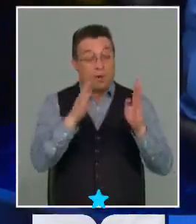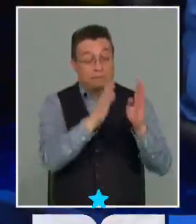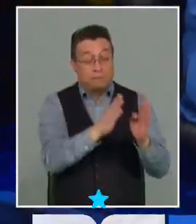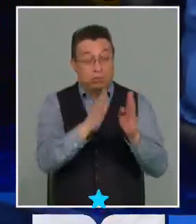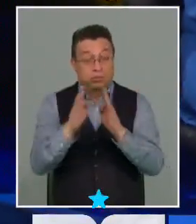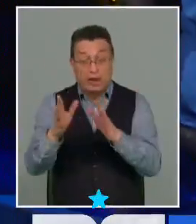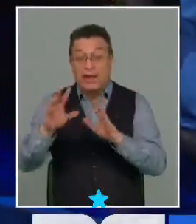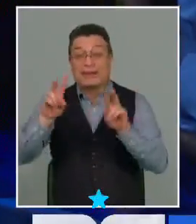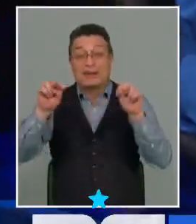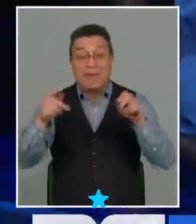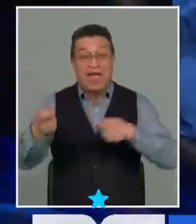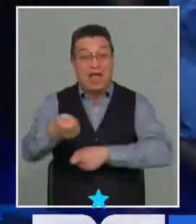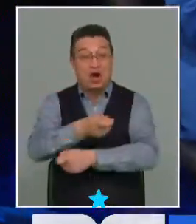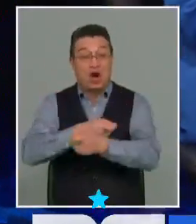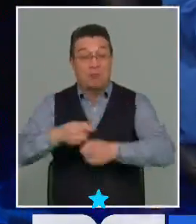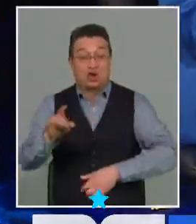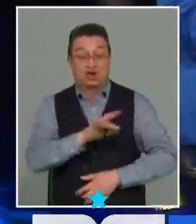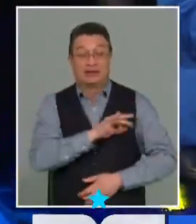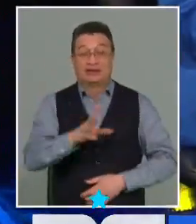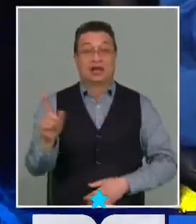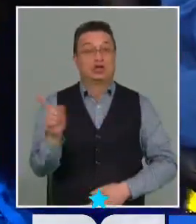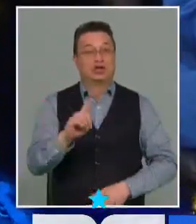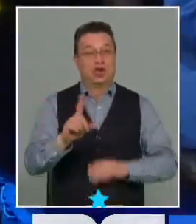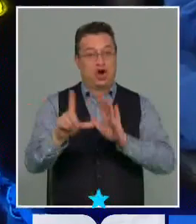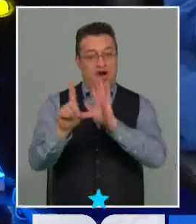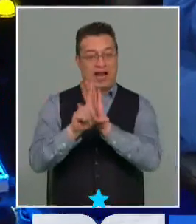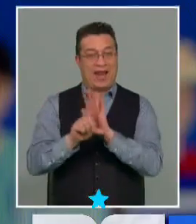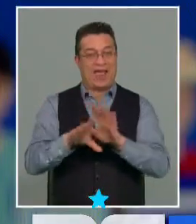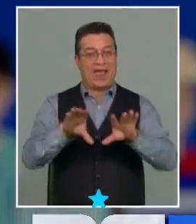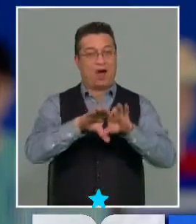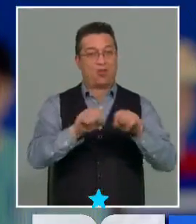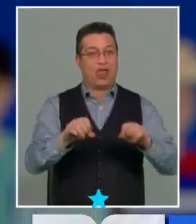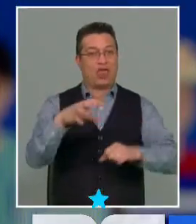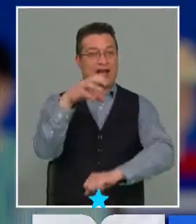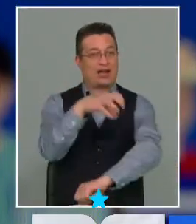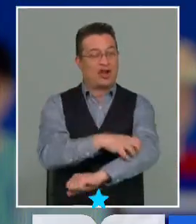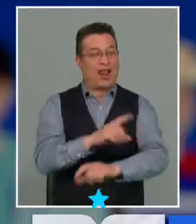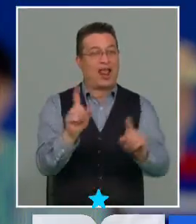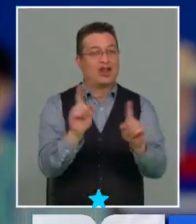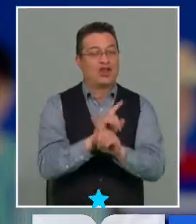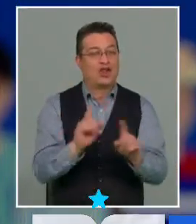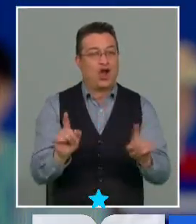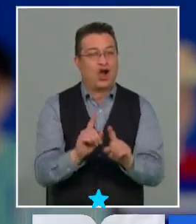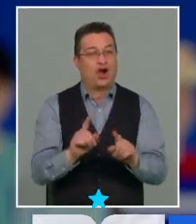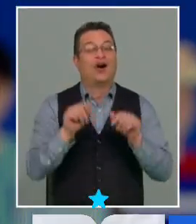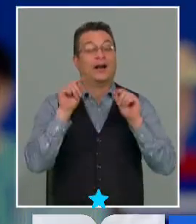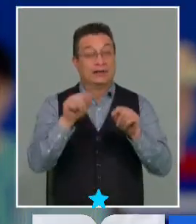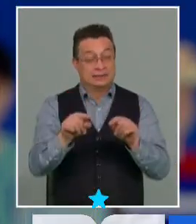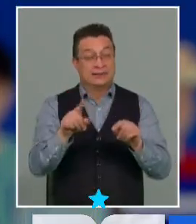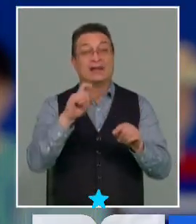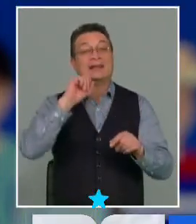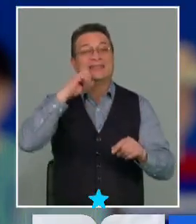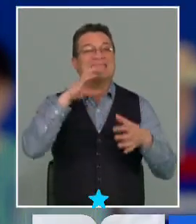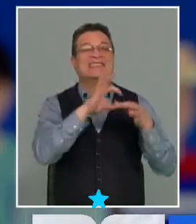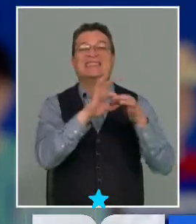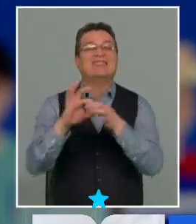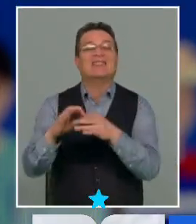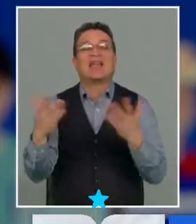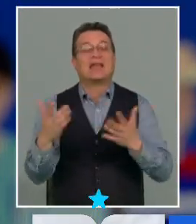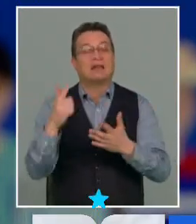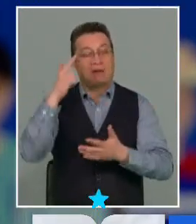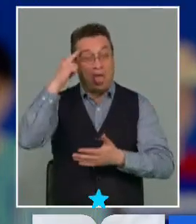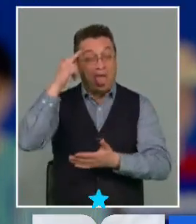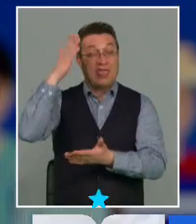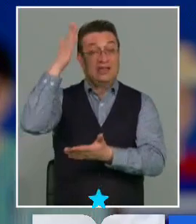régimen económico de este país no son leyes de acuerdo regional y eso significa en la práctica que la decisión